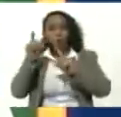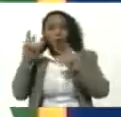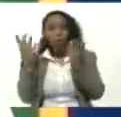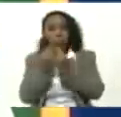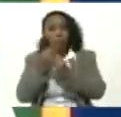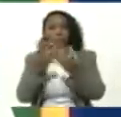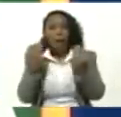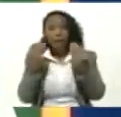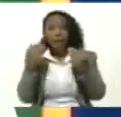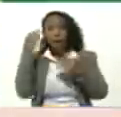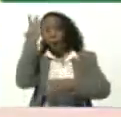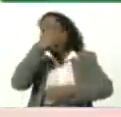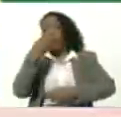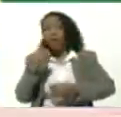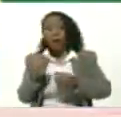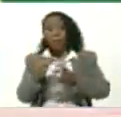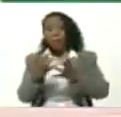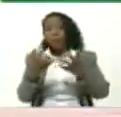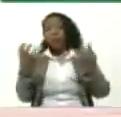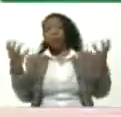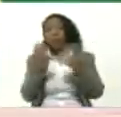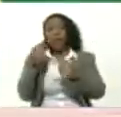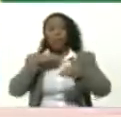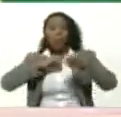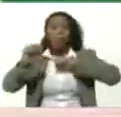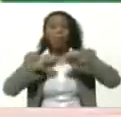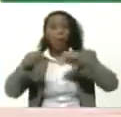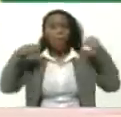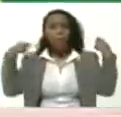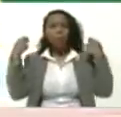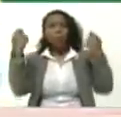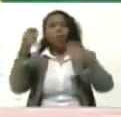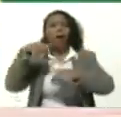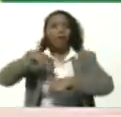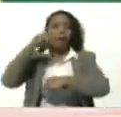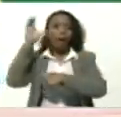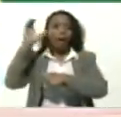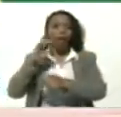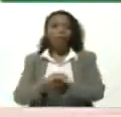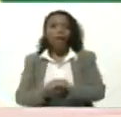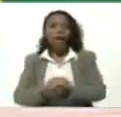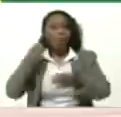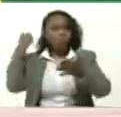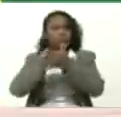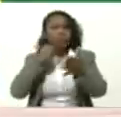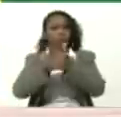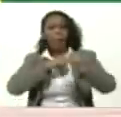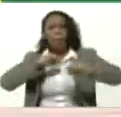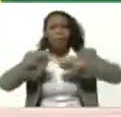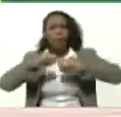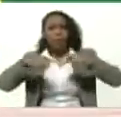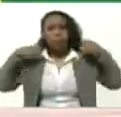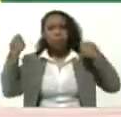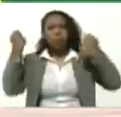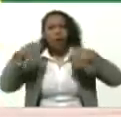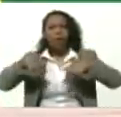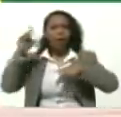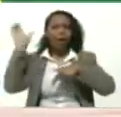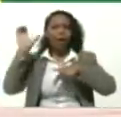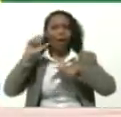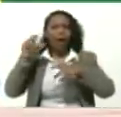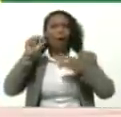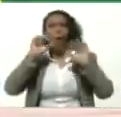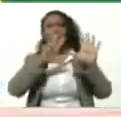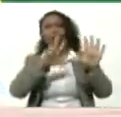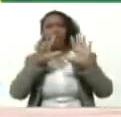Éramos bastante jóvenes Y estábamos en el movimiento Popular de Caracas En las luchas Del movimiento Popular de Caracas Por allá por el